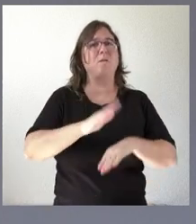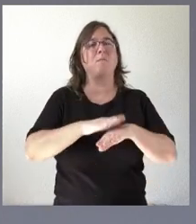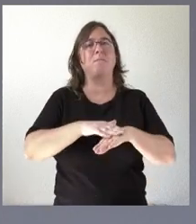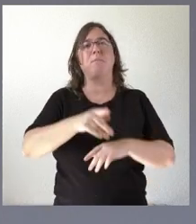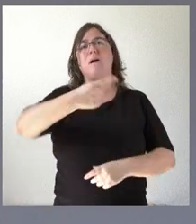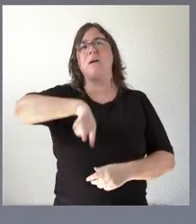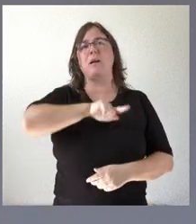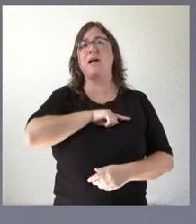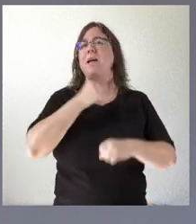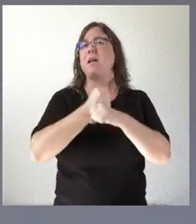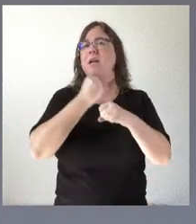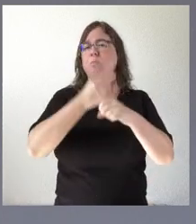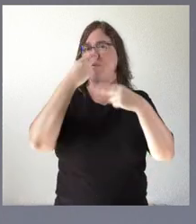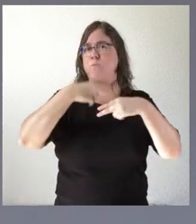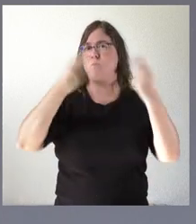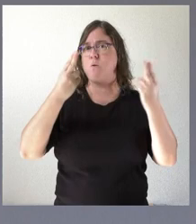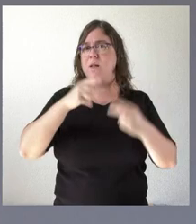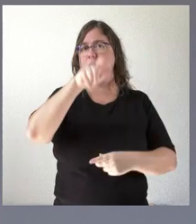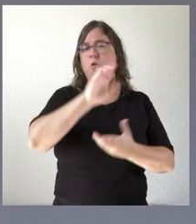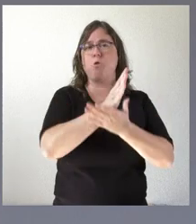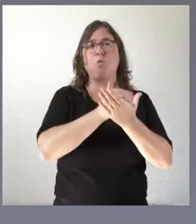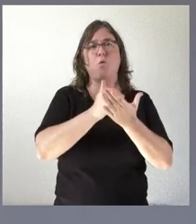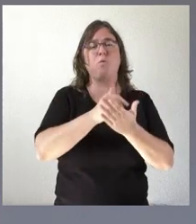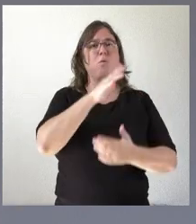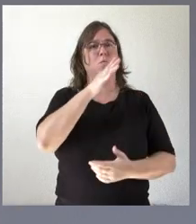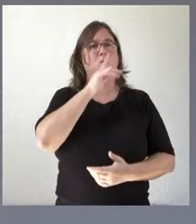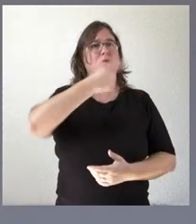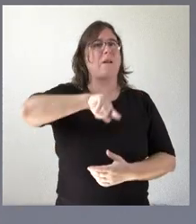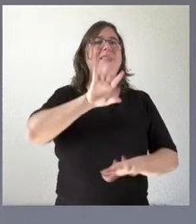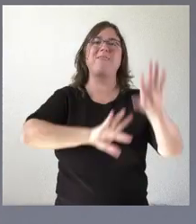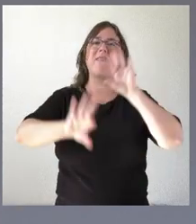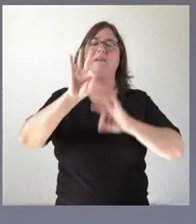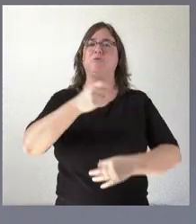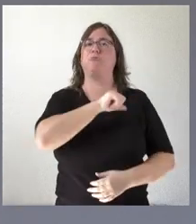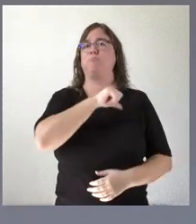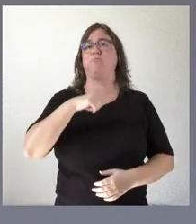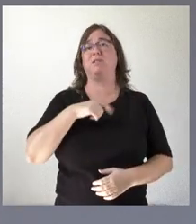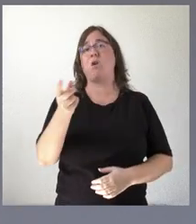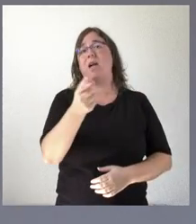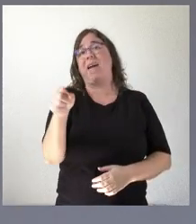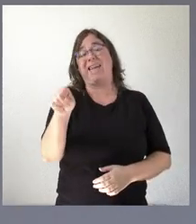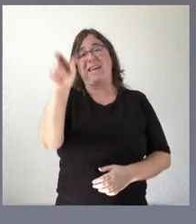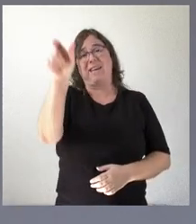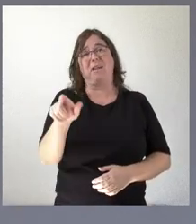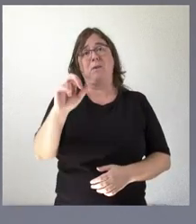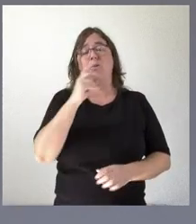empleo público de esta comunidad y en ese sentido es una decisión personal de ella el dejarlo quiero desde aquí